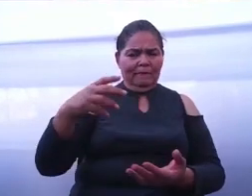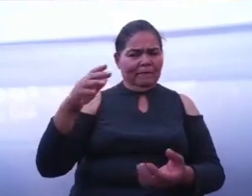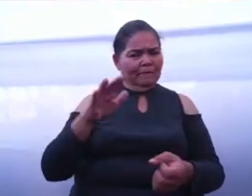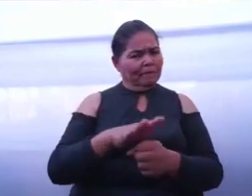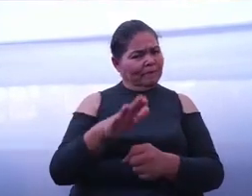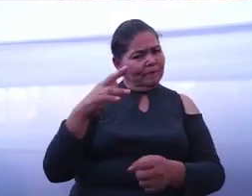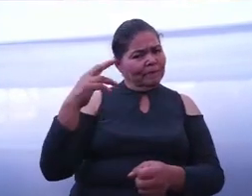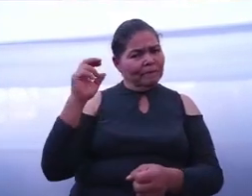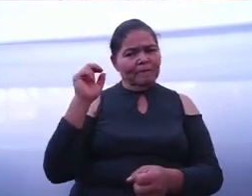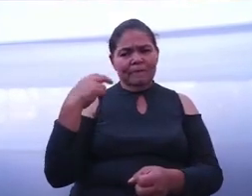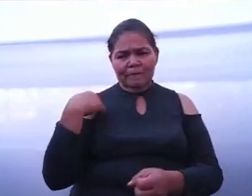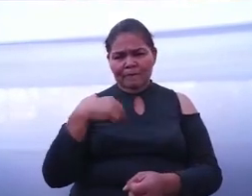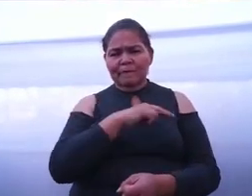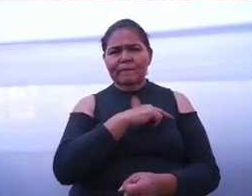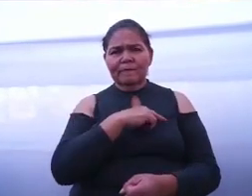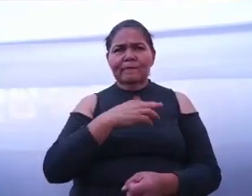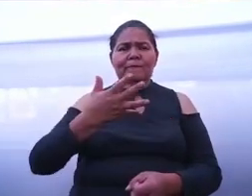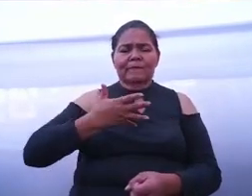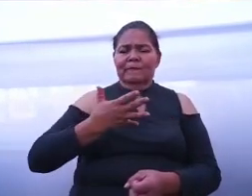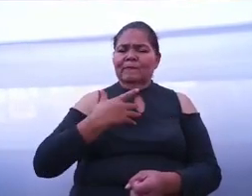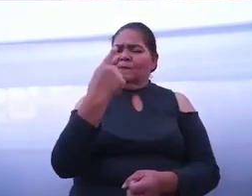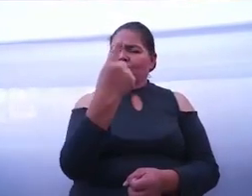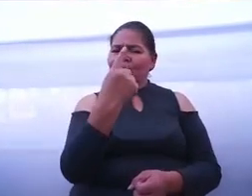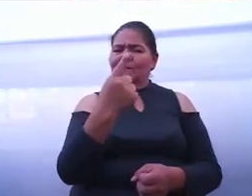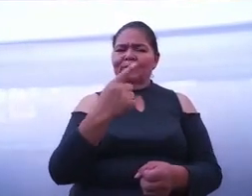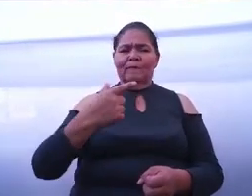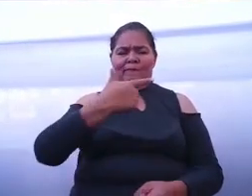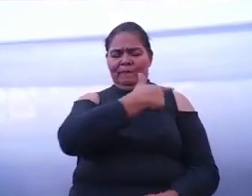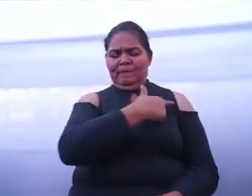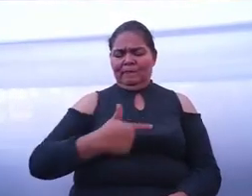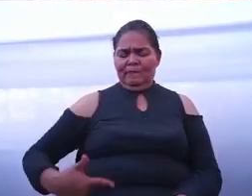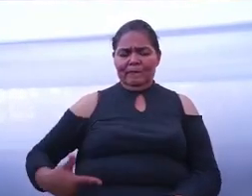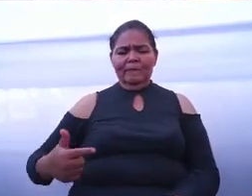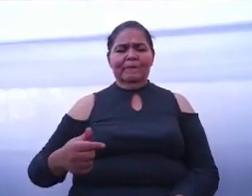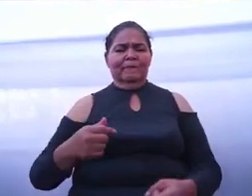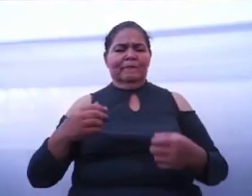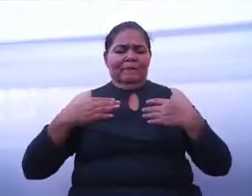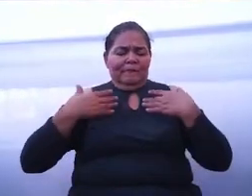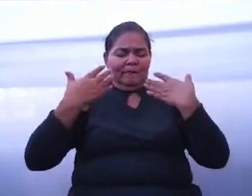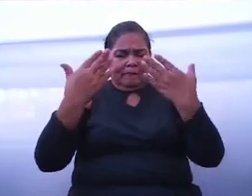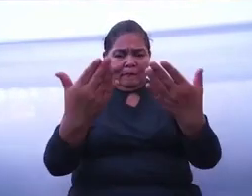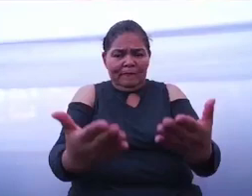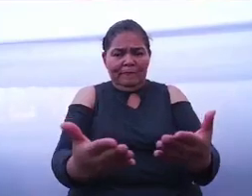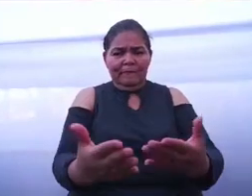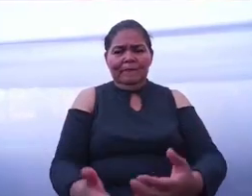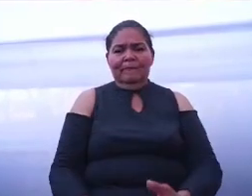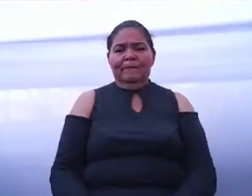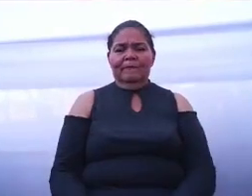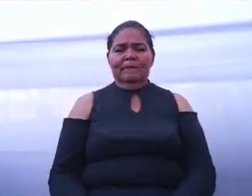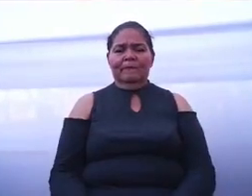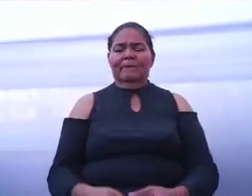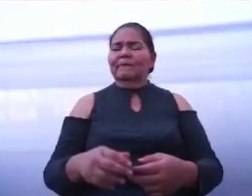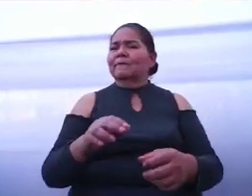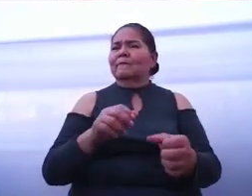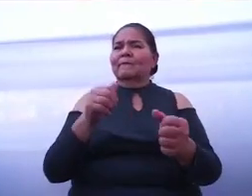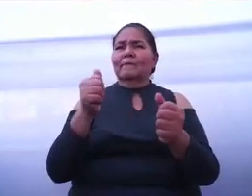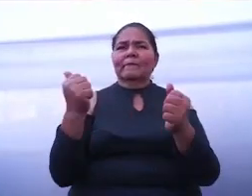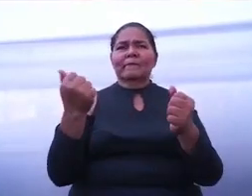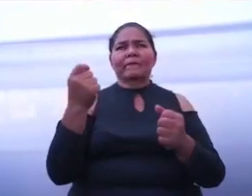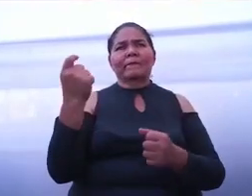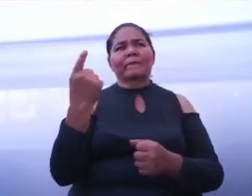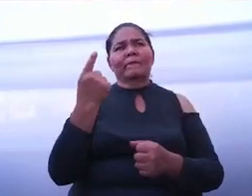un gobierno digno y confiable a la altura de los retos y las necesidades de Celaya.